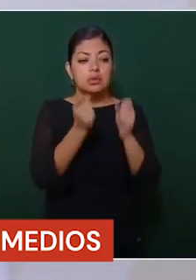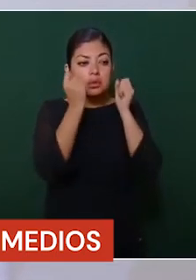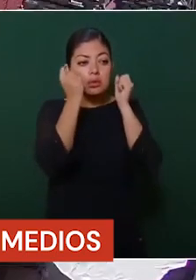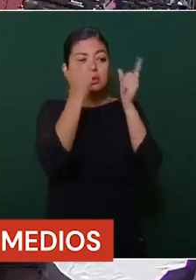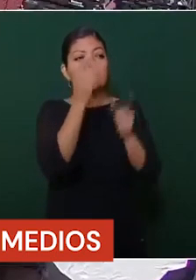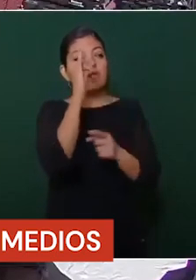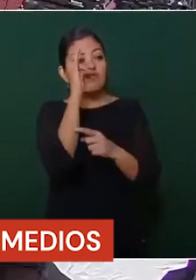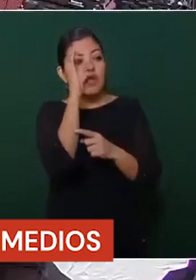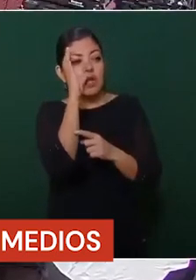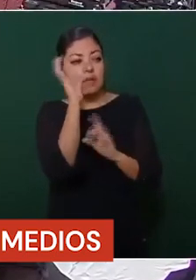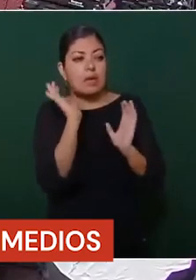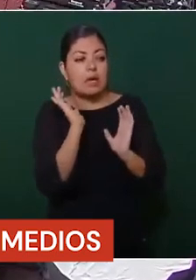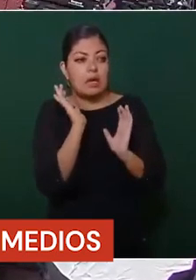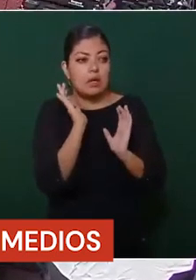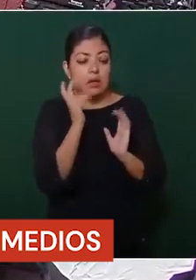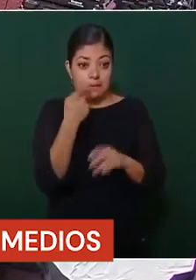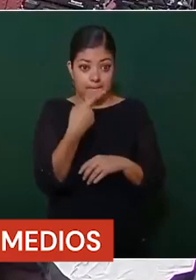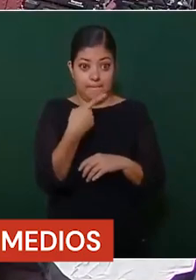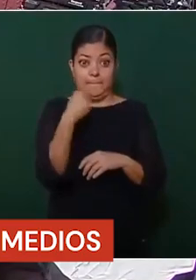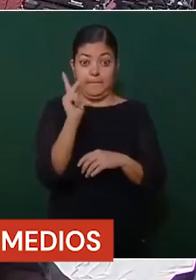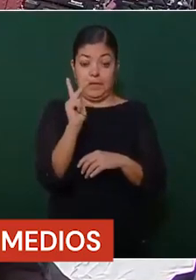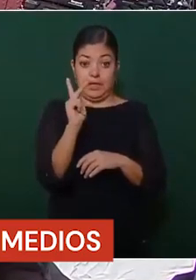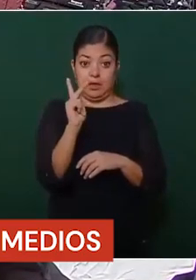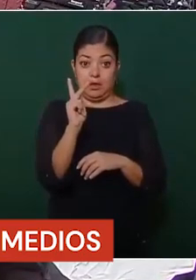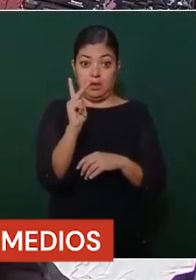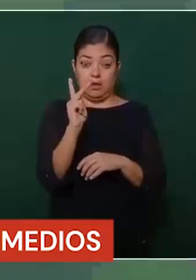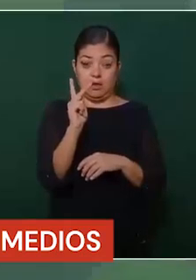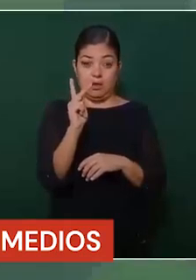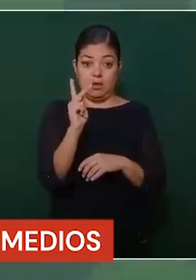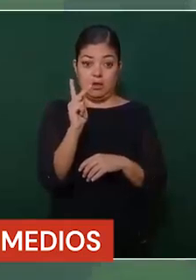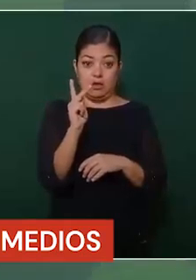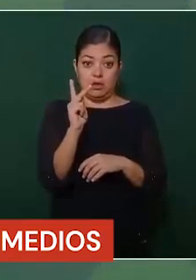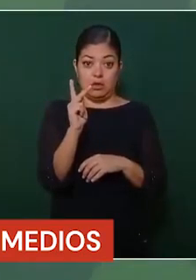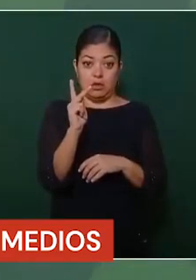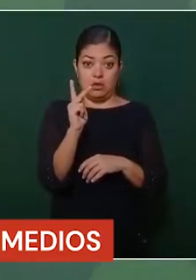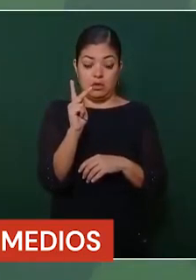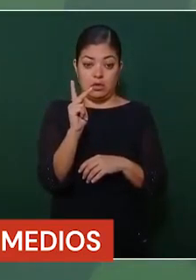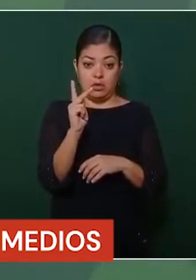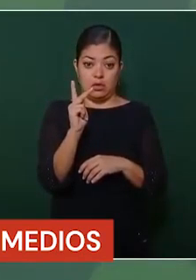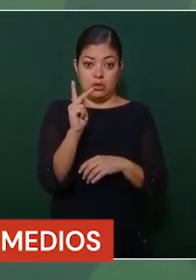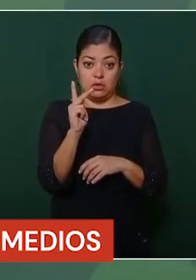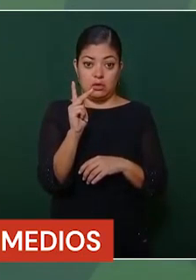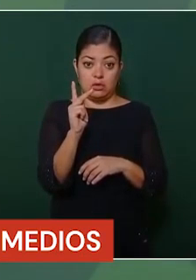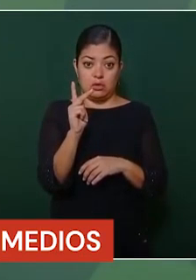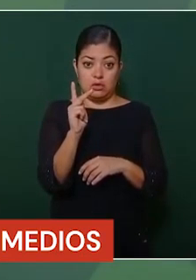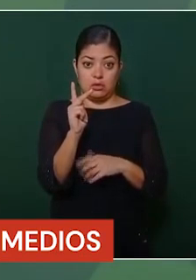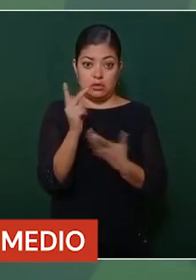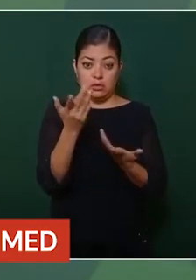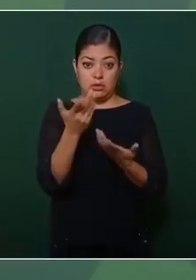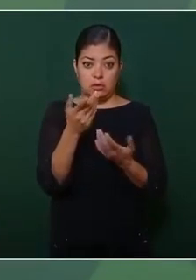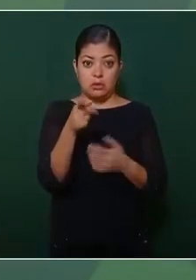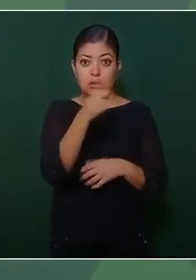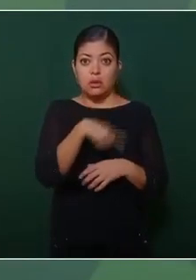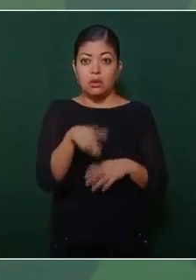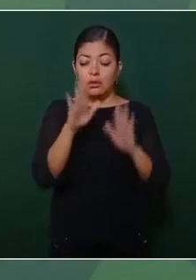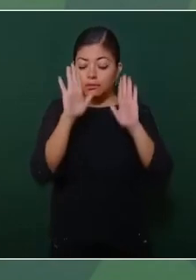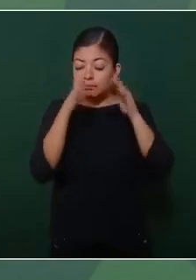Calderón, pero llegar a cegarse,